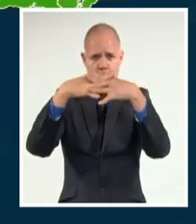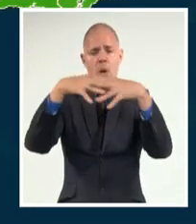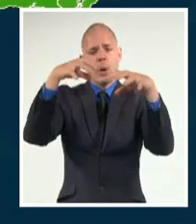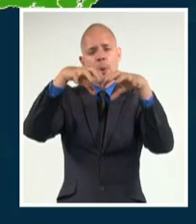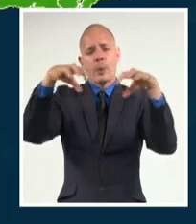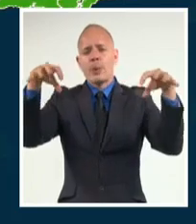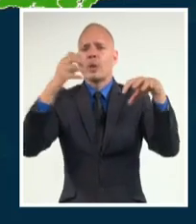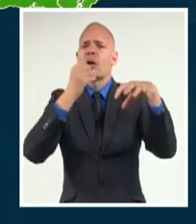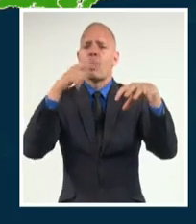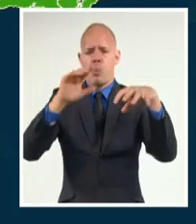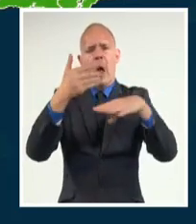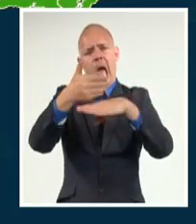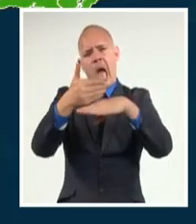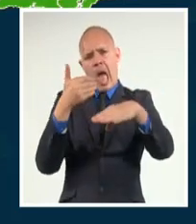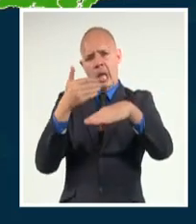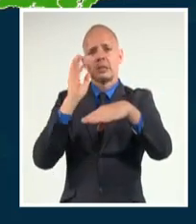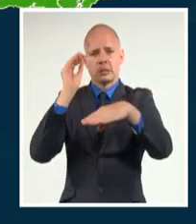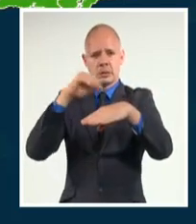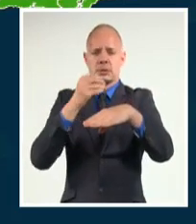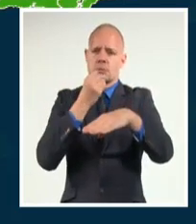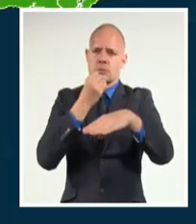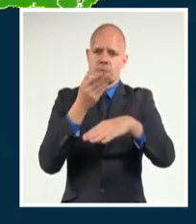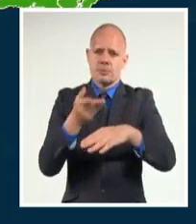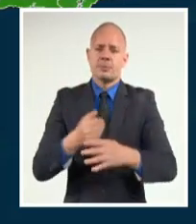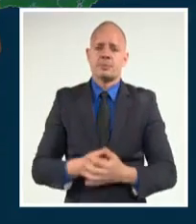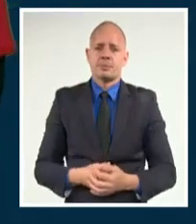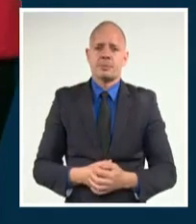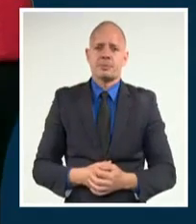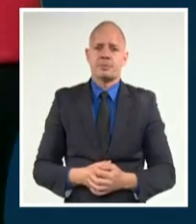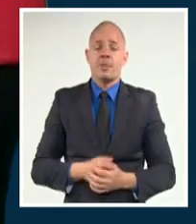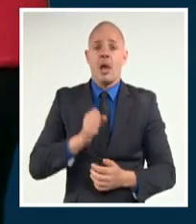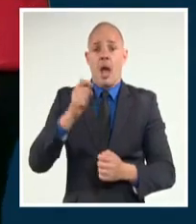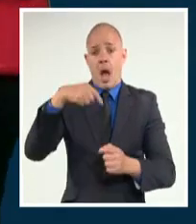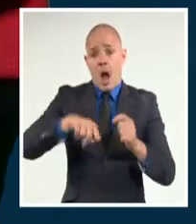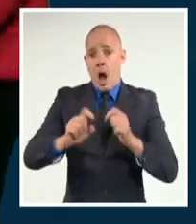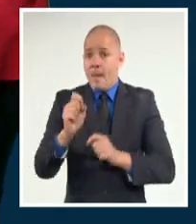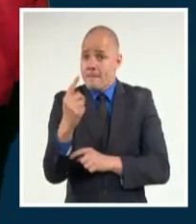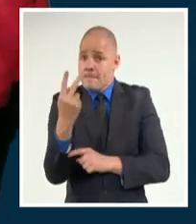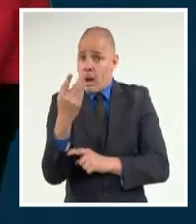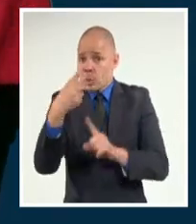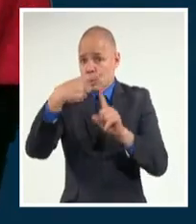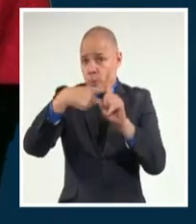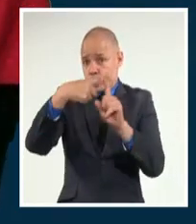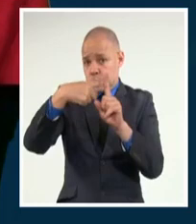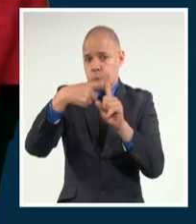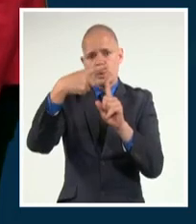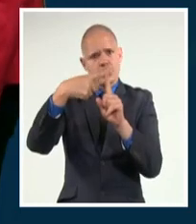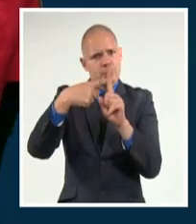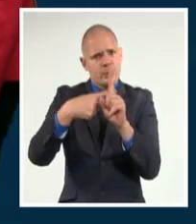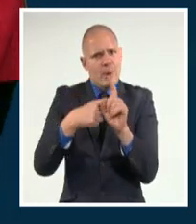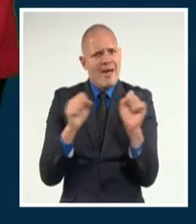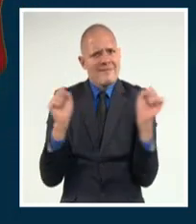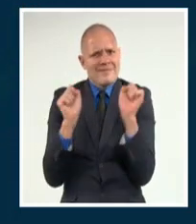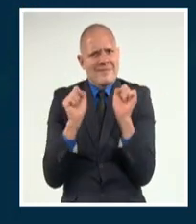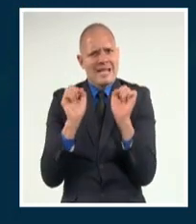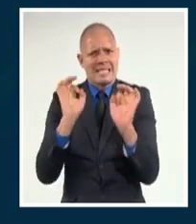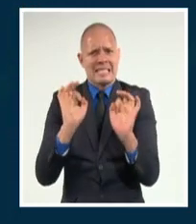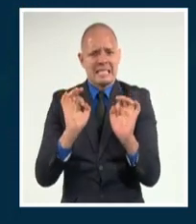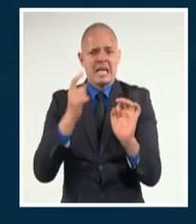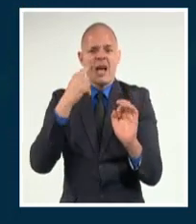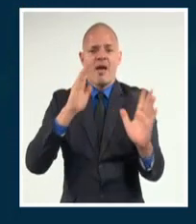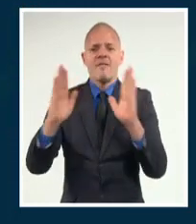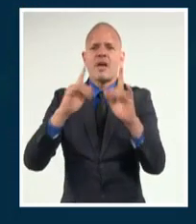hacia zonas del interior de la región central. Y en cuanto a la madrugada, que será ligeramente fría hacia zonas del interior, habrá